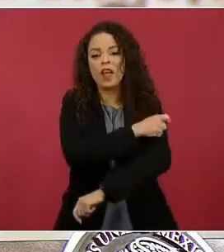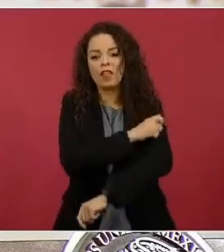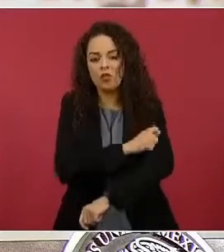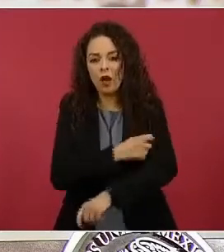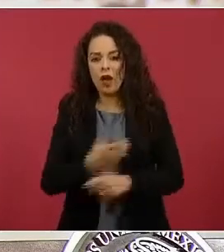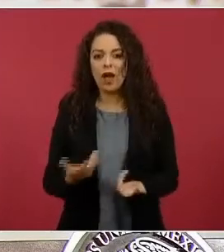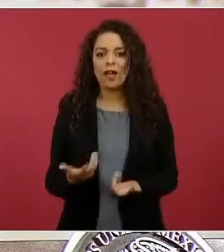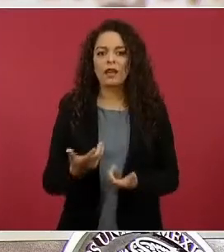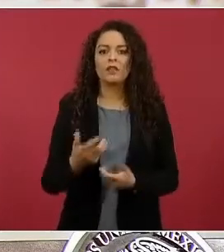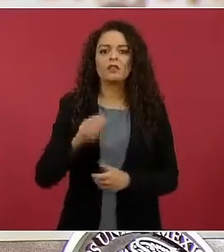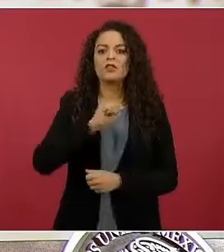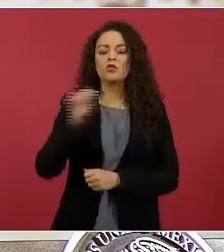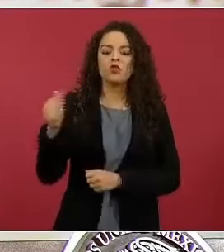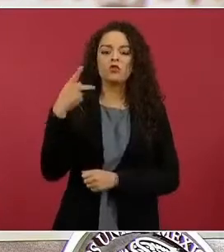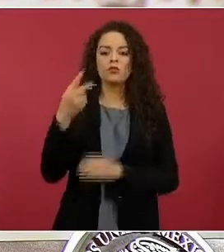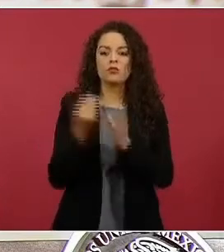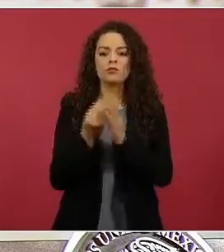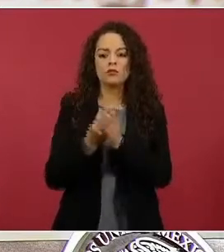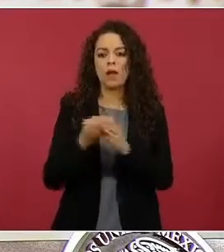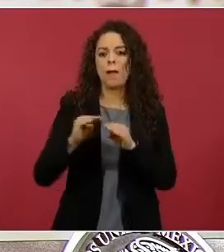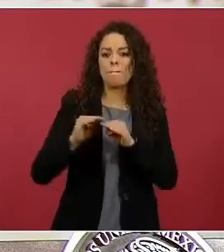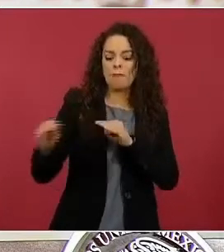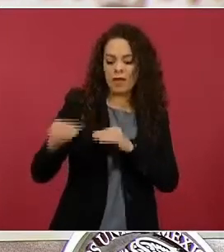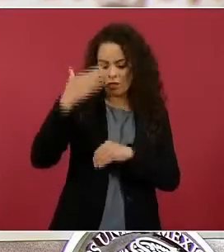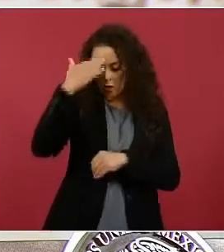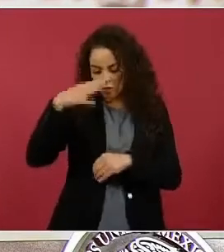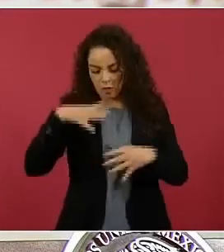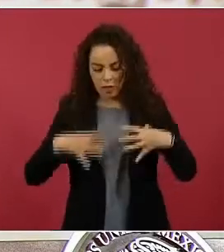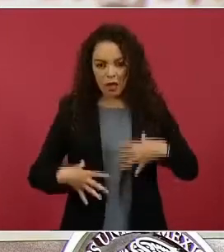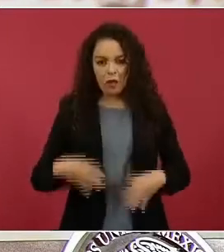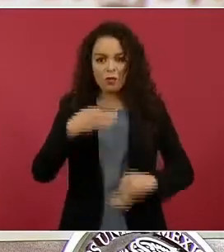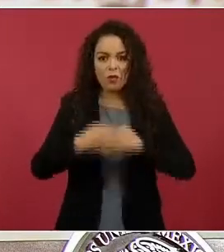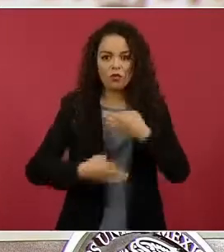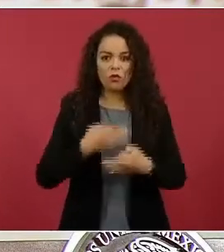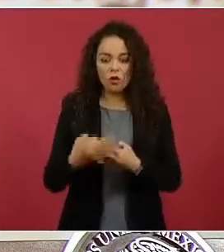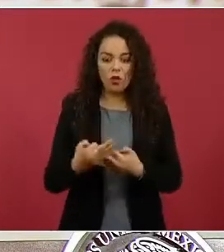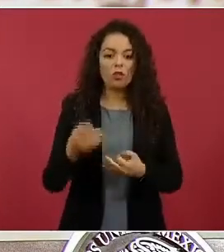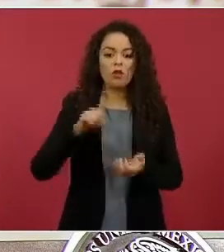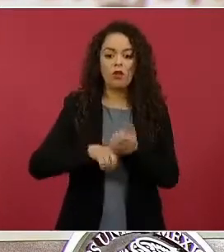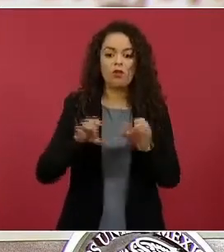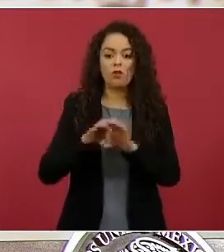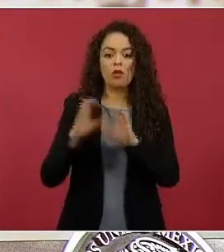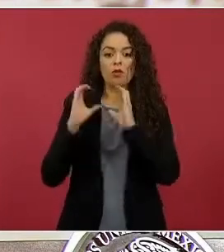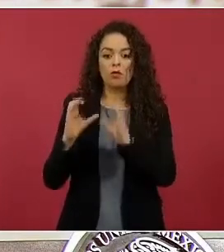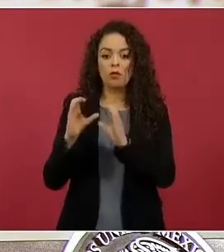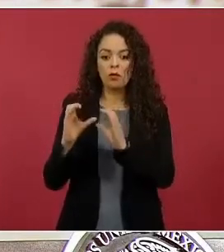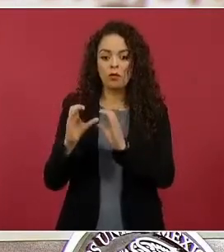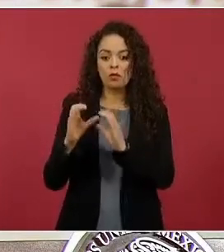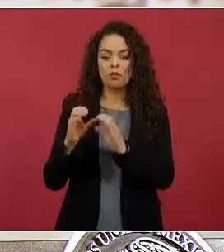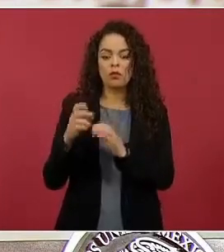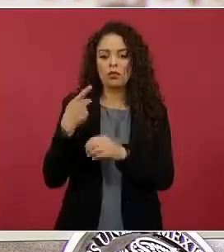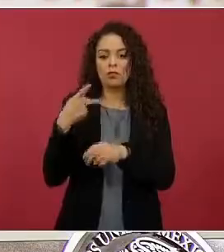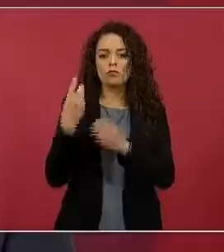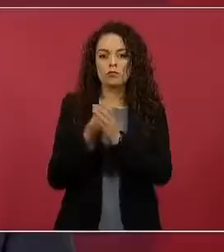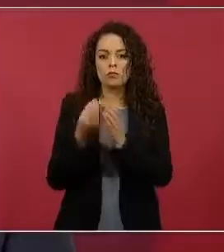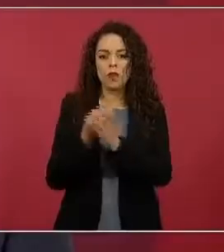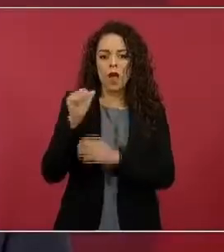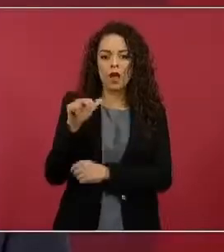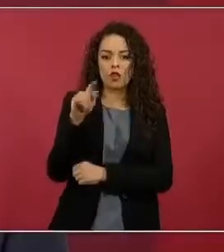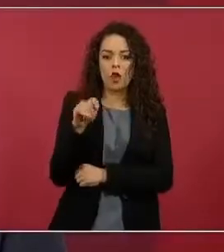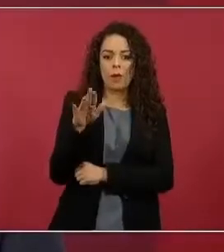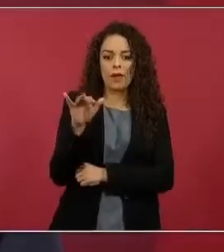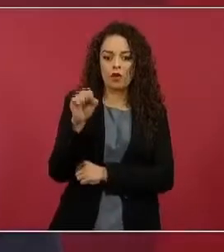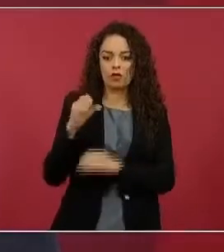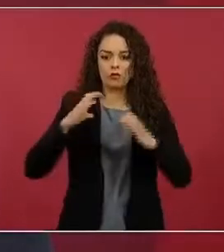los de medidas antropométricas, vehículos refrigerantes, cámaras de conservación para segmentos anatómicos. Que esperemos que